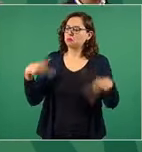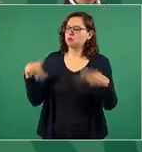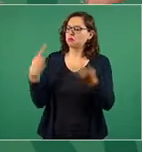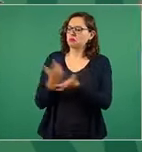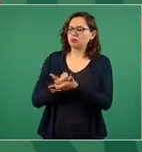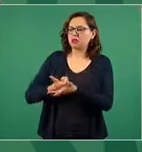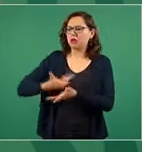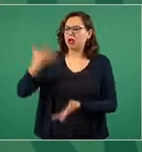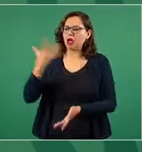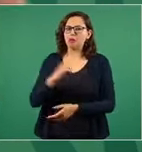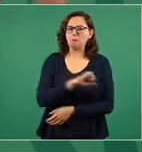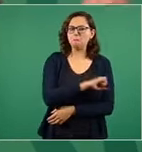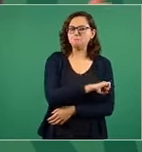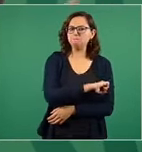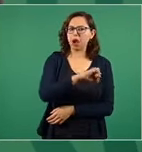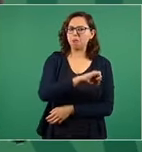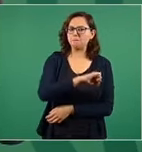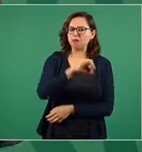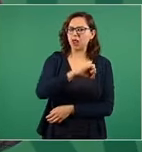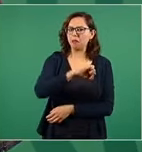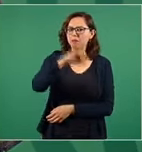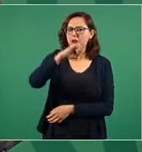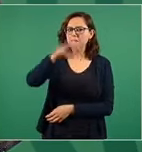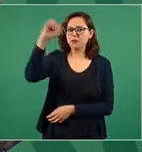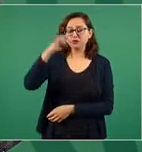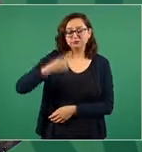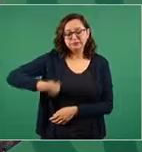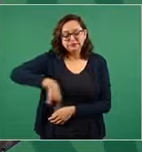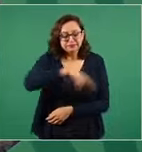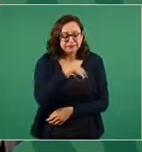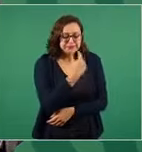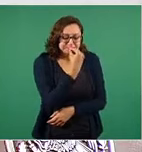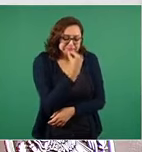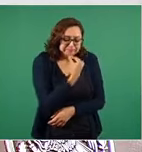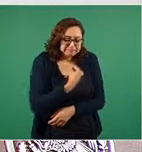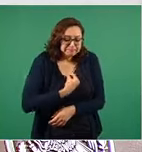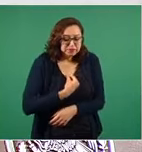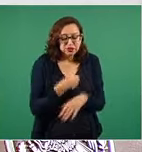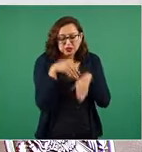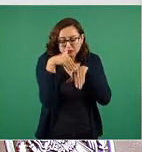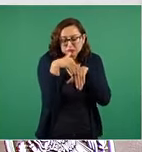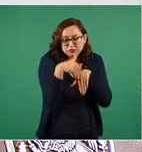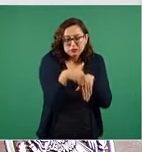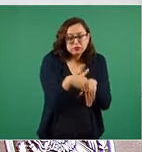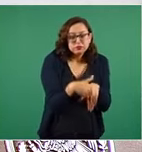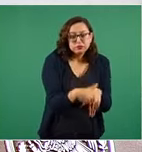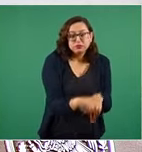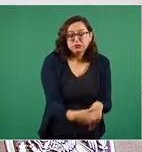quienes buscan nada más provecho personal